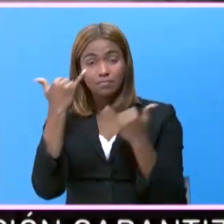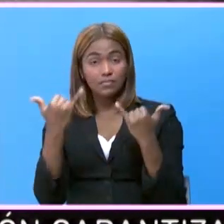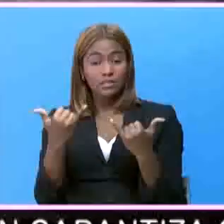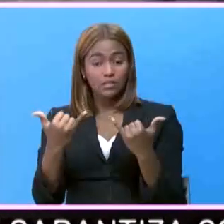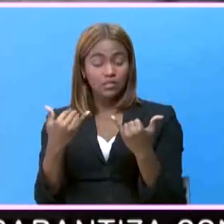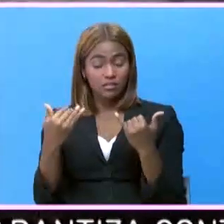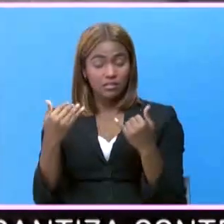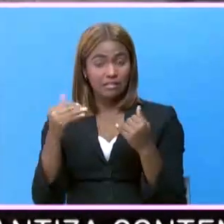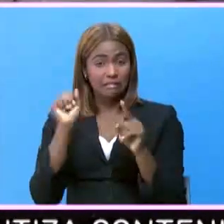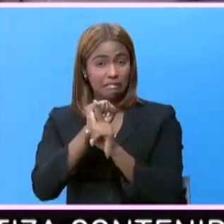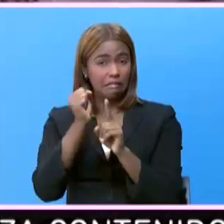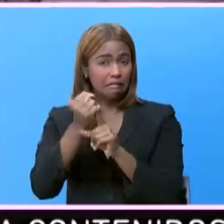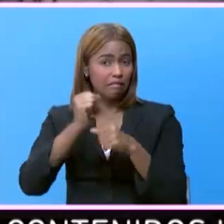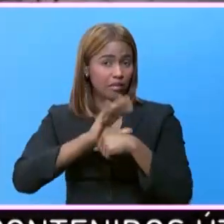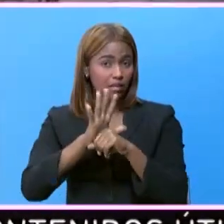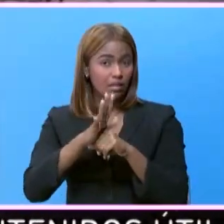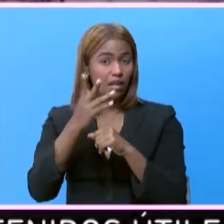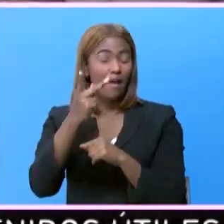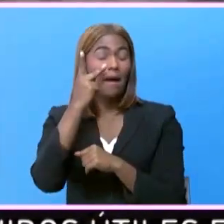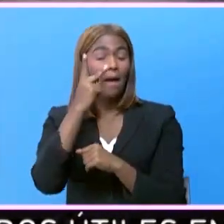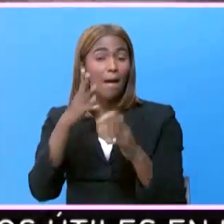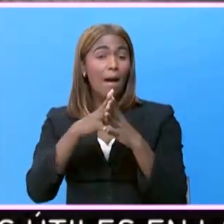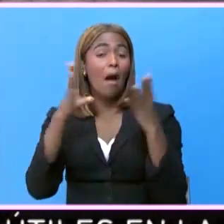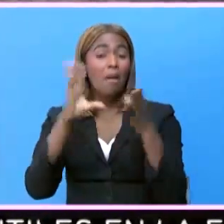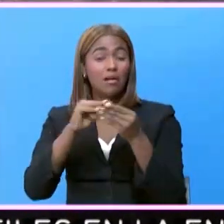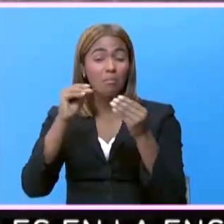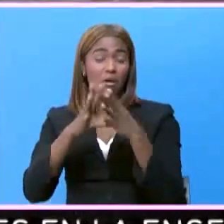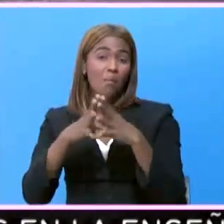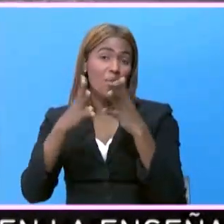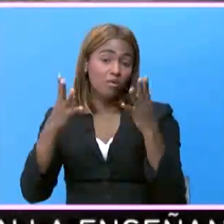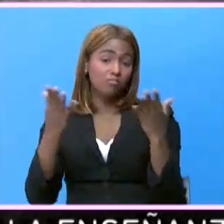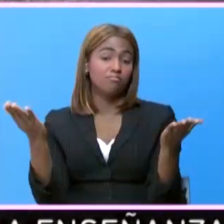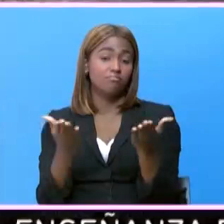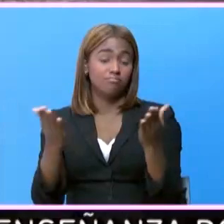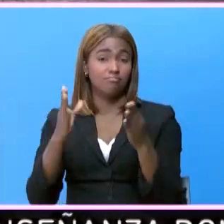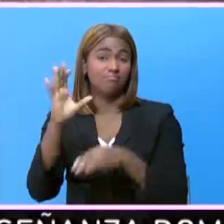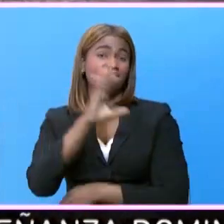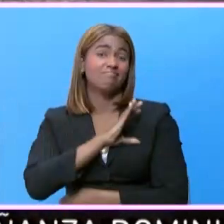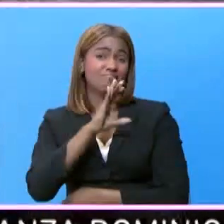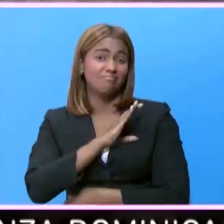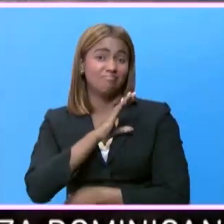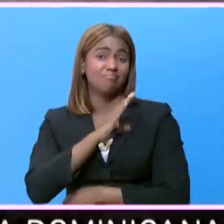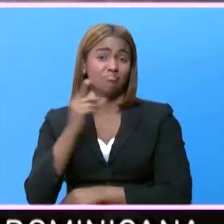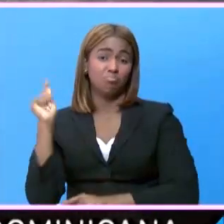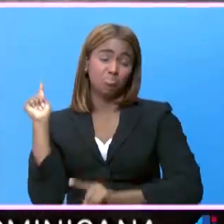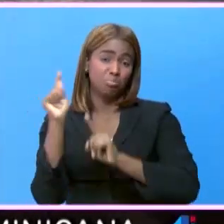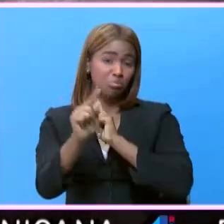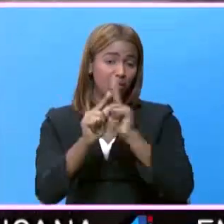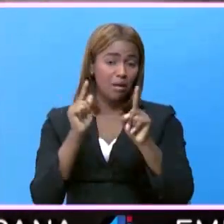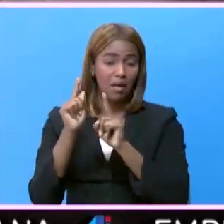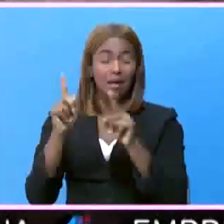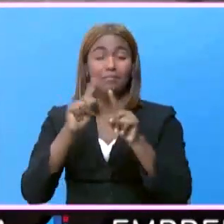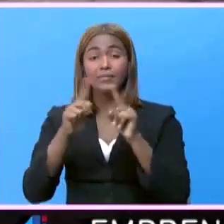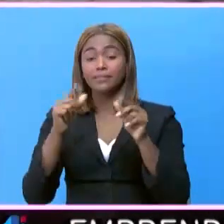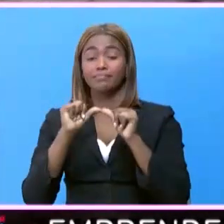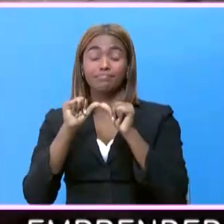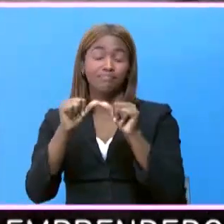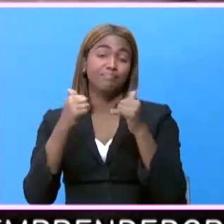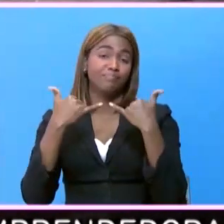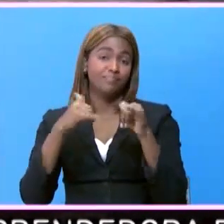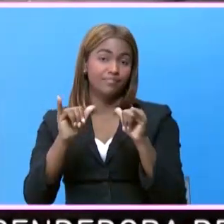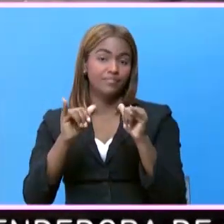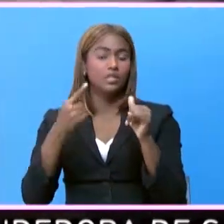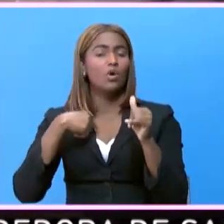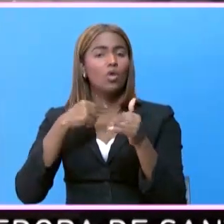mismo en esta de la pandemia se ha hablado mucho y aquí la policía viene, lo amedrata, pero vuelven otra vez. Pero